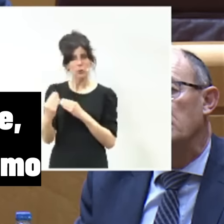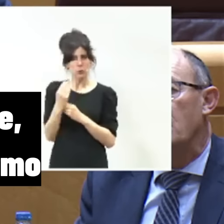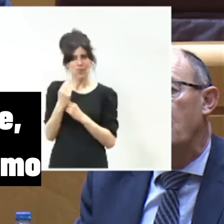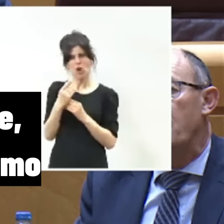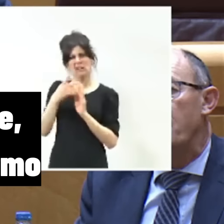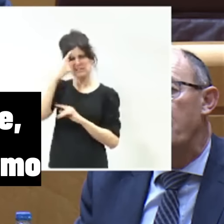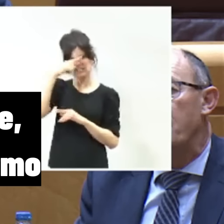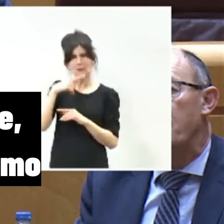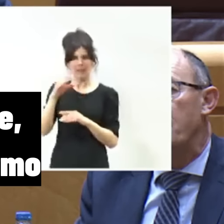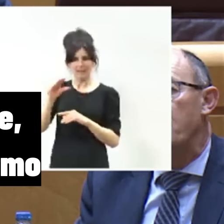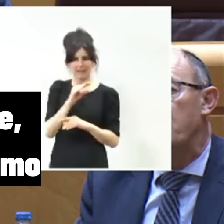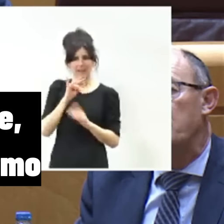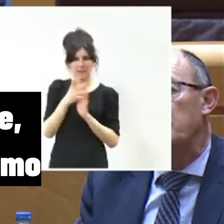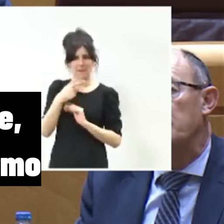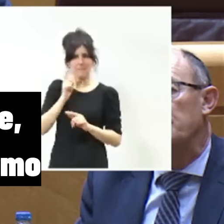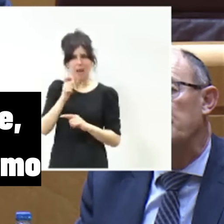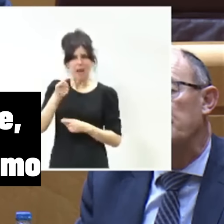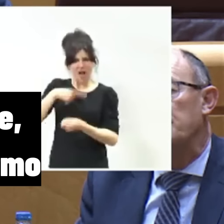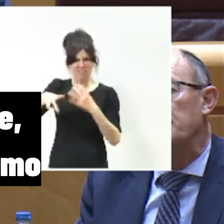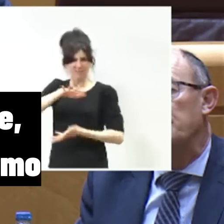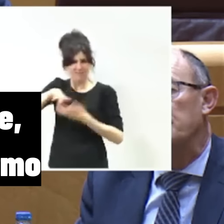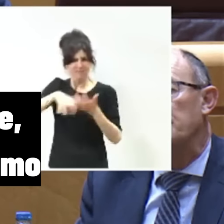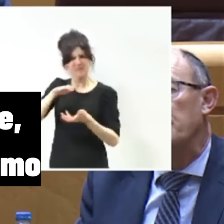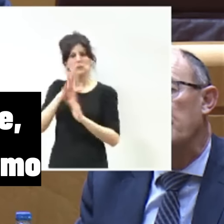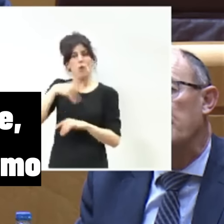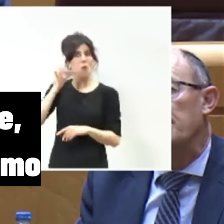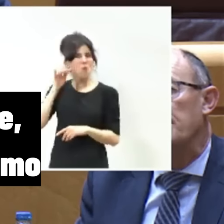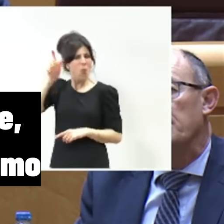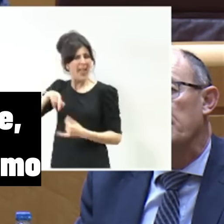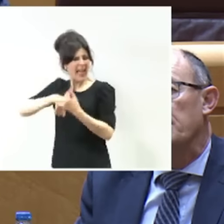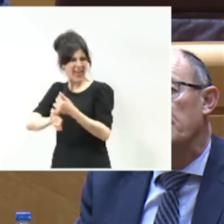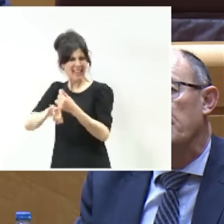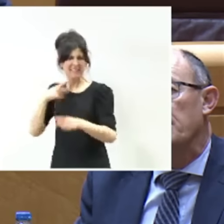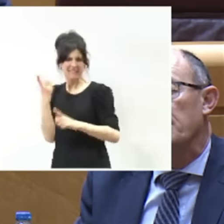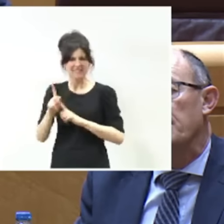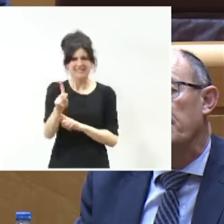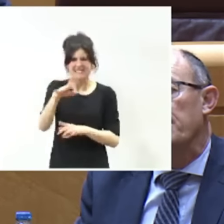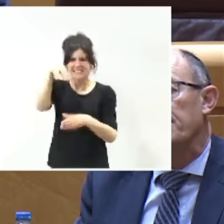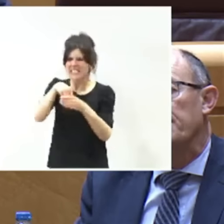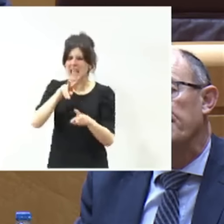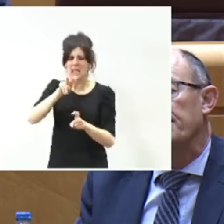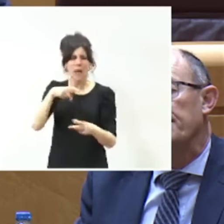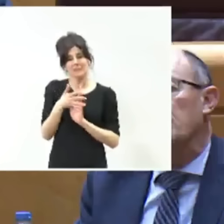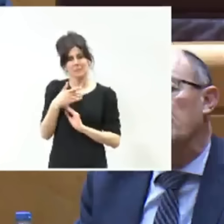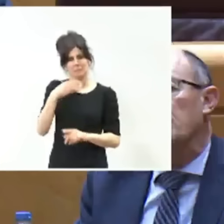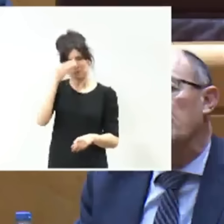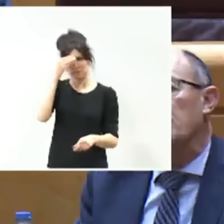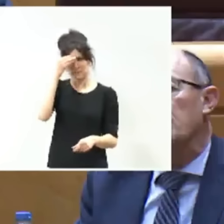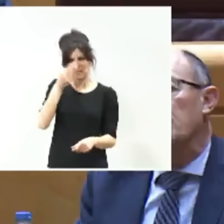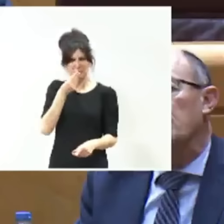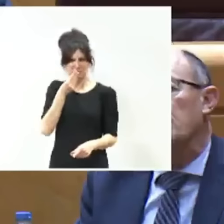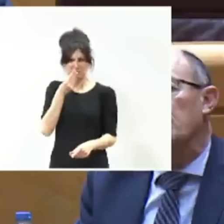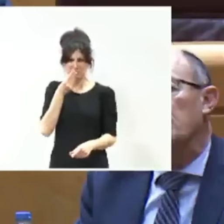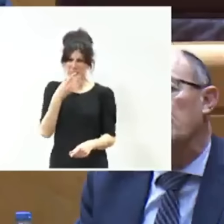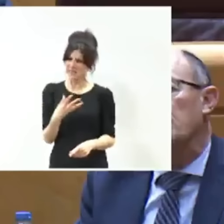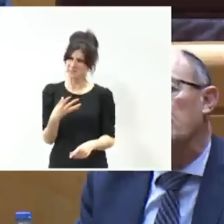pagaban subvenciones en condición de que intervenía la señora Gómez en esas negociaciones? No es de